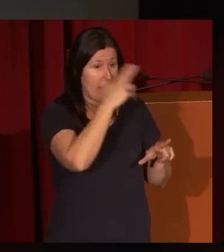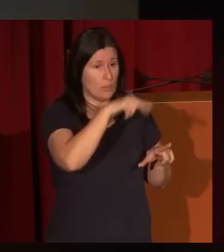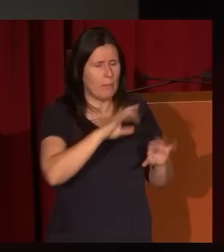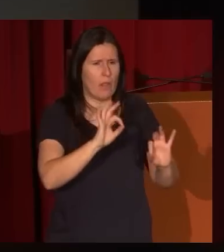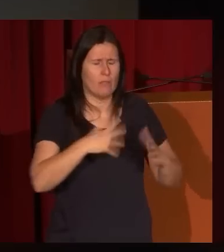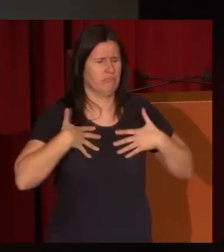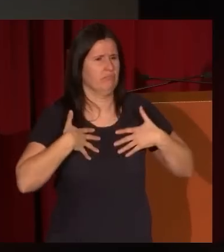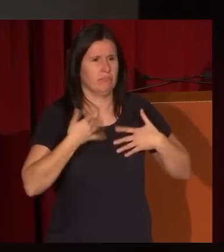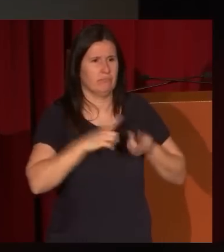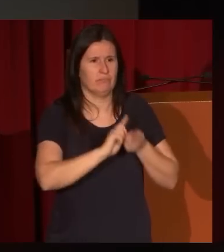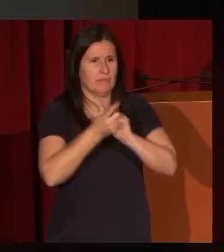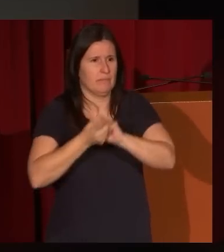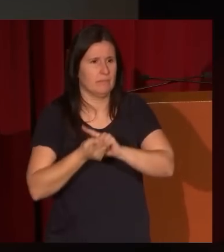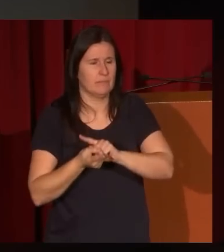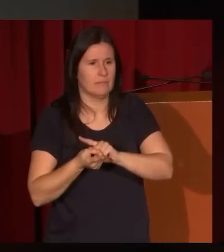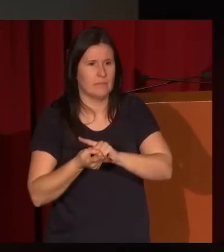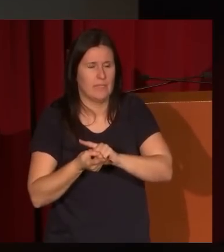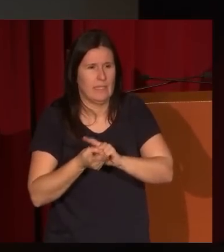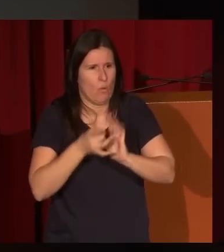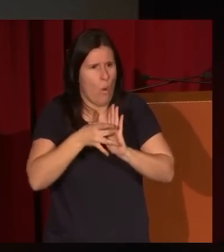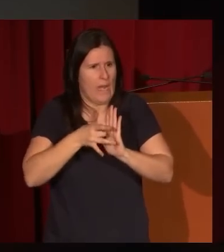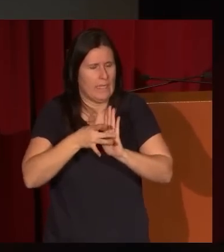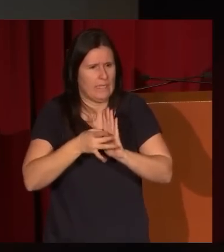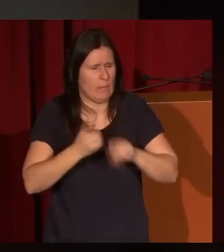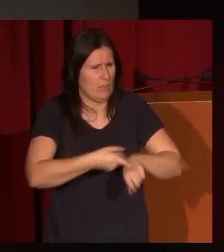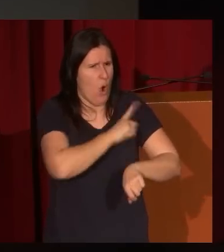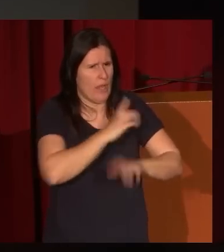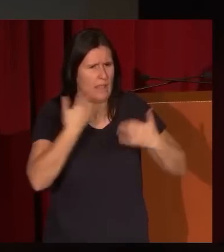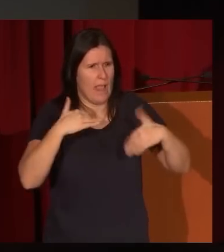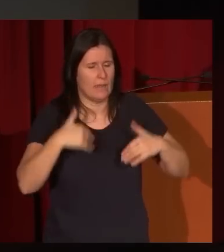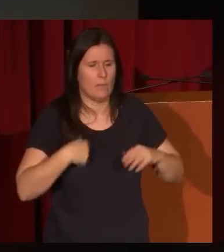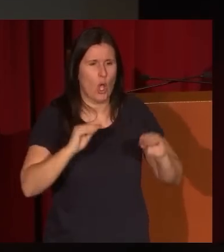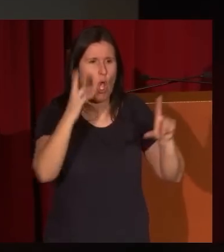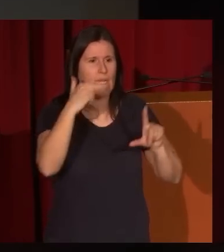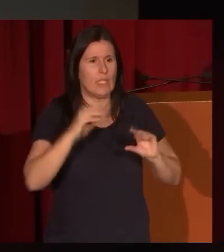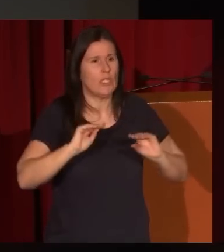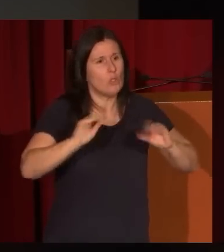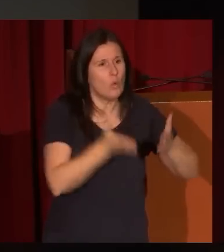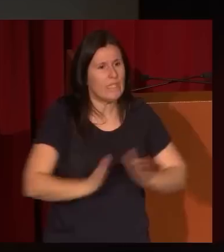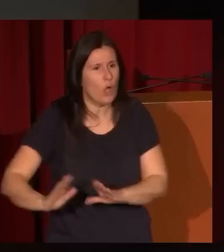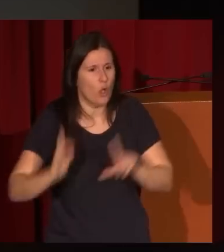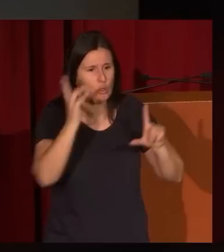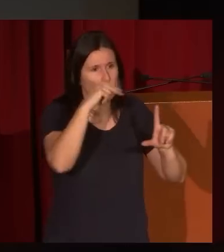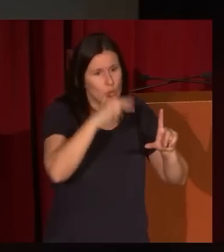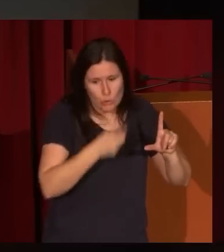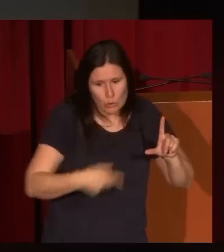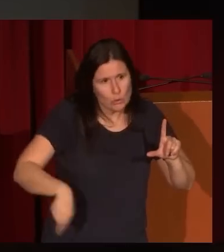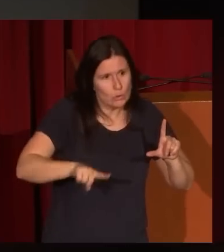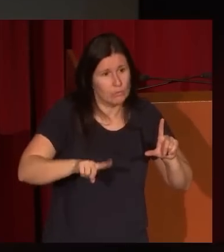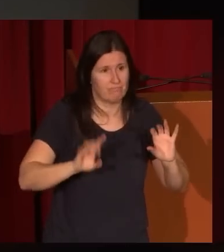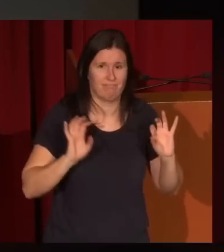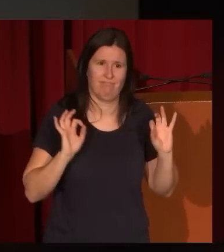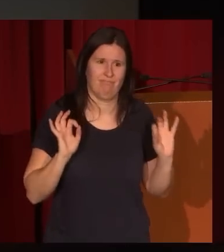repente da un salto cualitativo absolutamente exponencial con el retrato de sus propios hijos, como no podía ser de otra manera. Quiero decir,